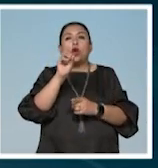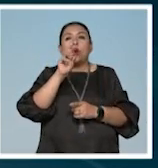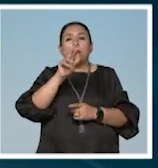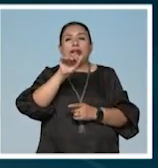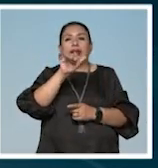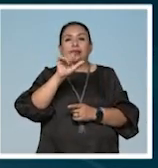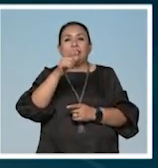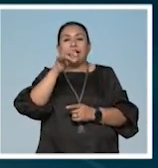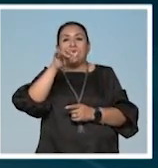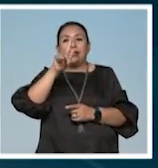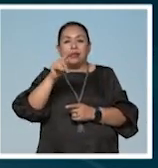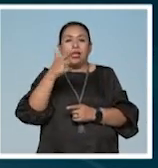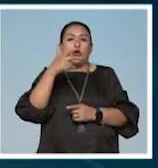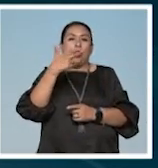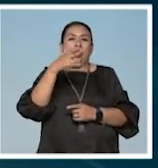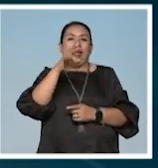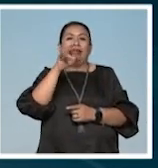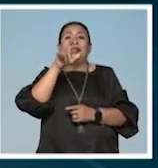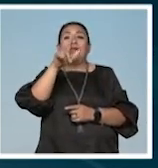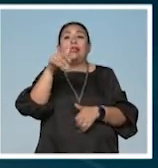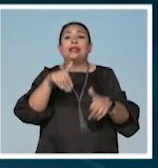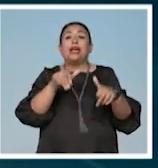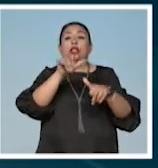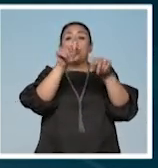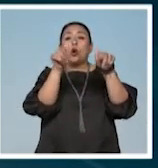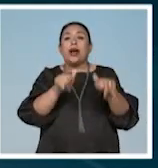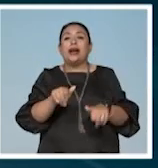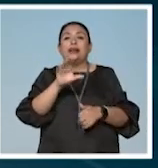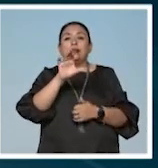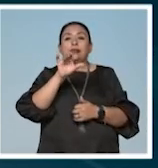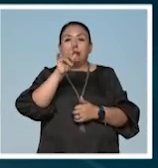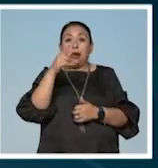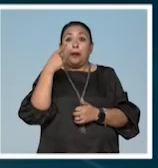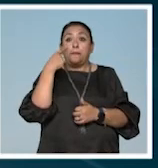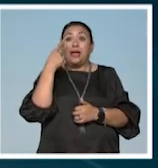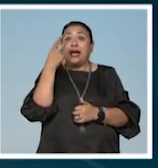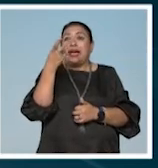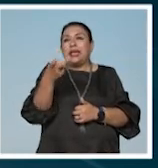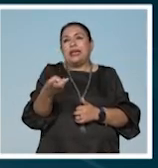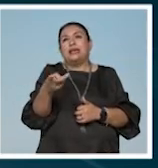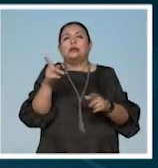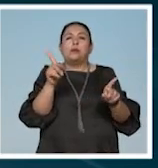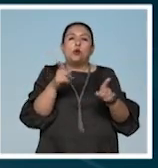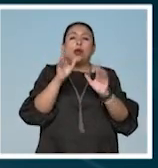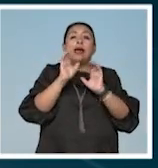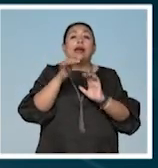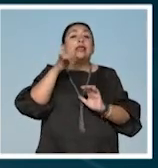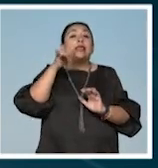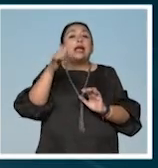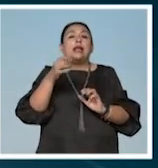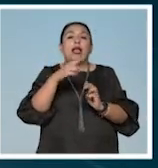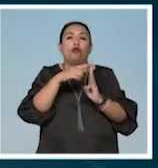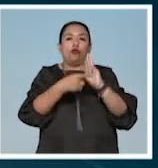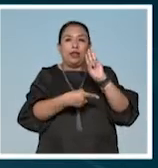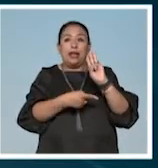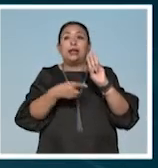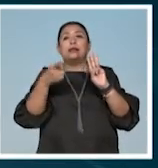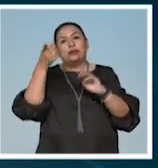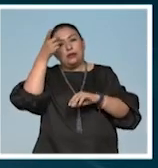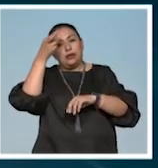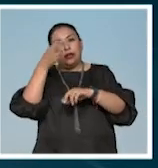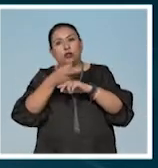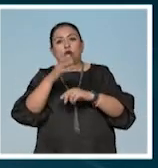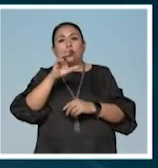Galatea y Polifemo de Händel en el Teatro de las Artes del Senar disfruten de esta serenata cantada en italiano a tres voces bajo la